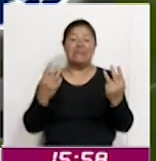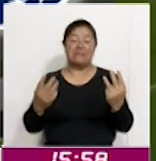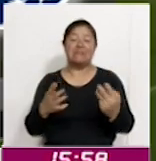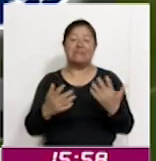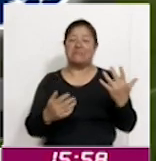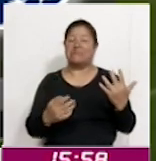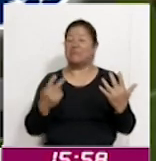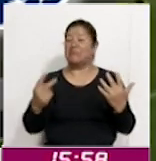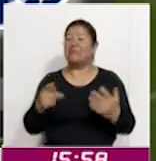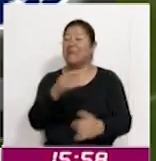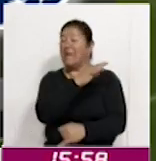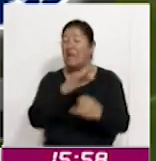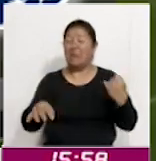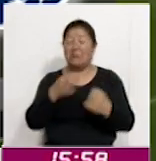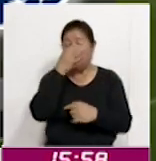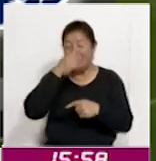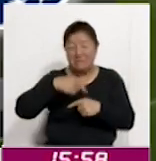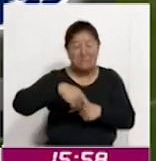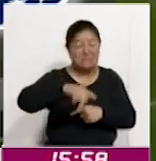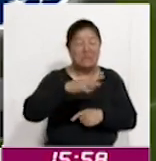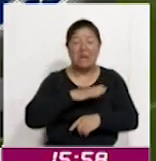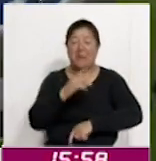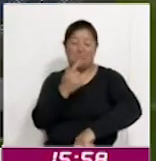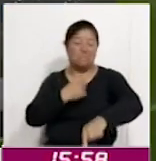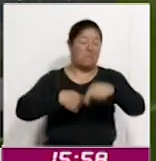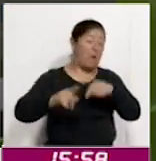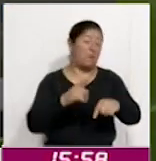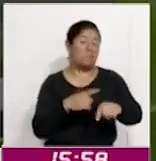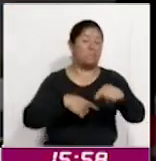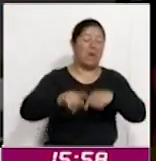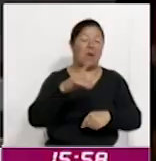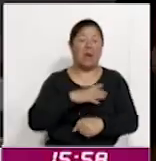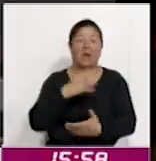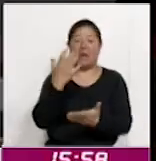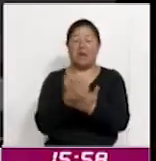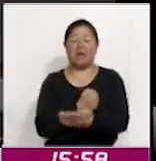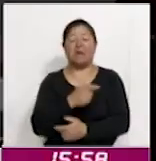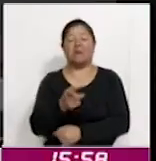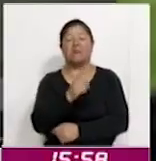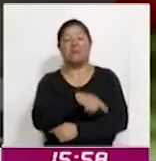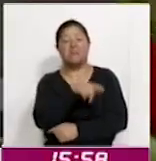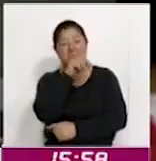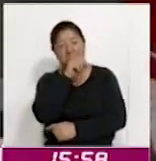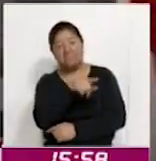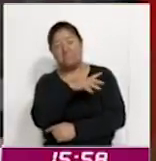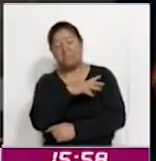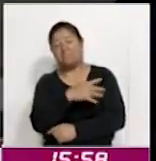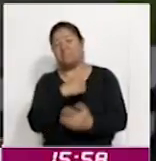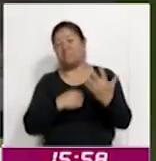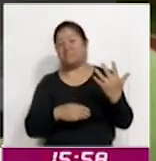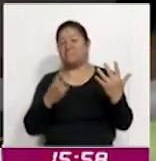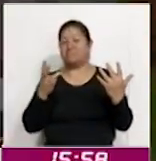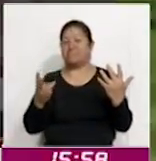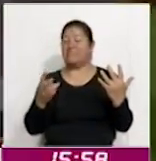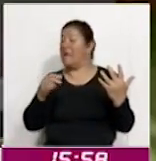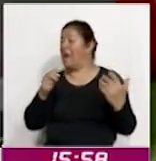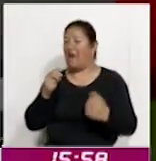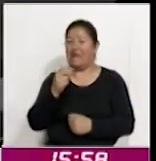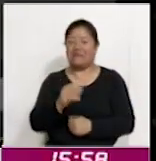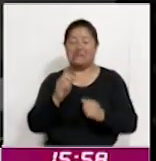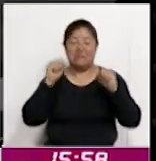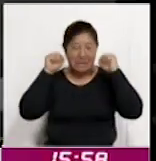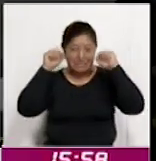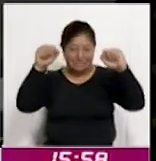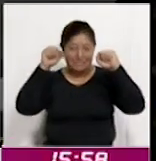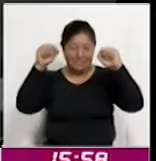del final Gael García recentró y Saúl Zamora cerró la pinza para darle el campeonato al Tapatío con el 5-3 y hacer de esta forma estallar